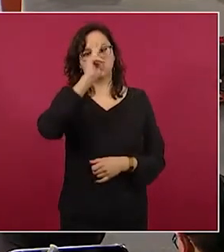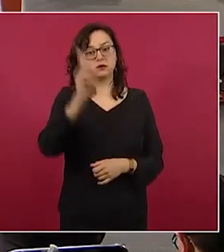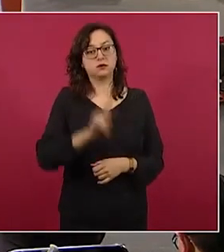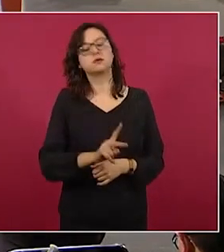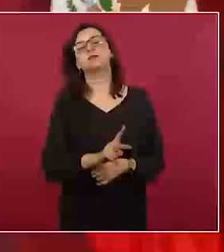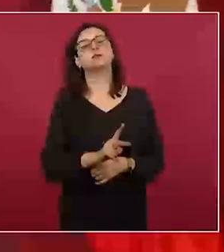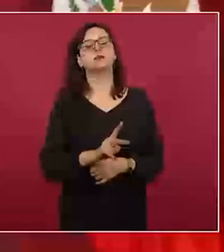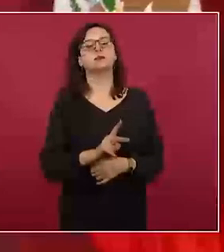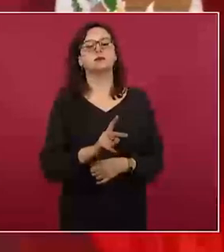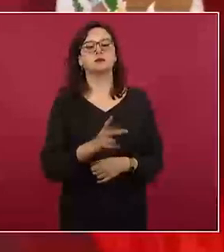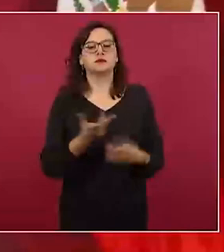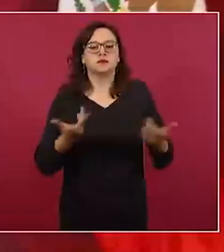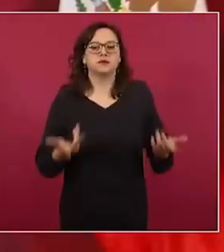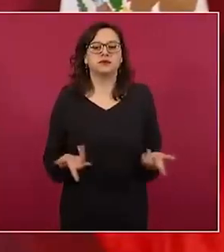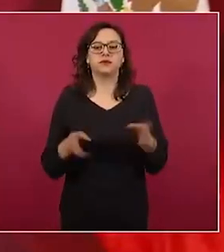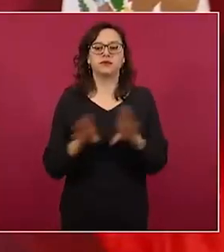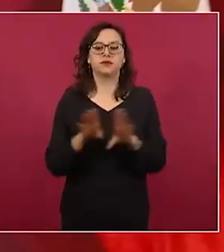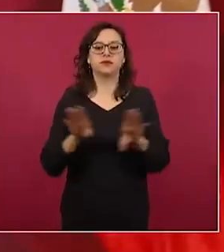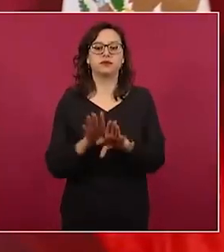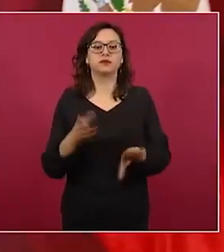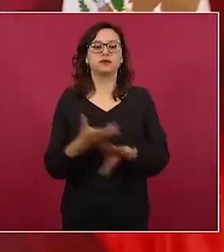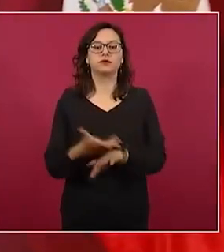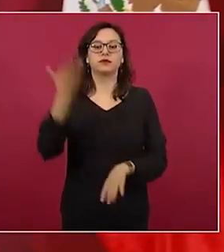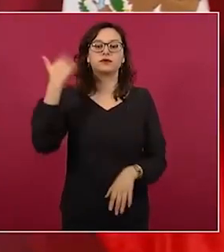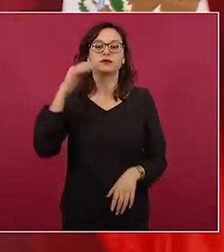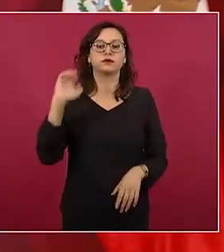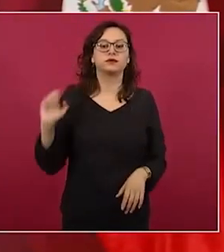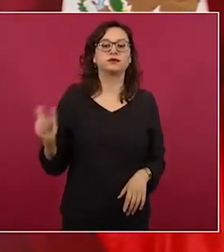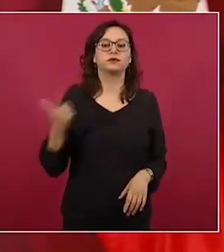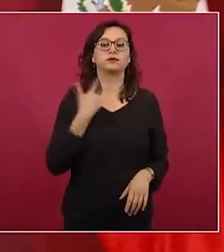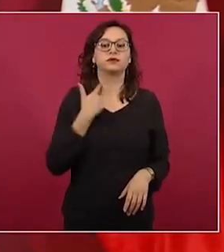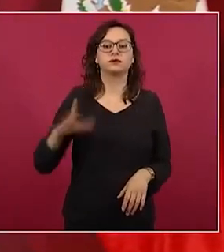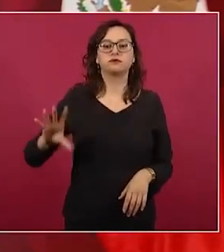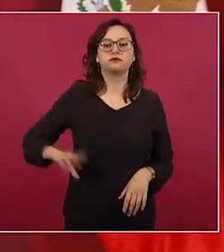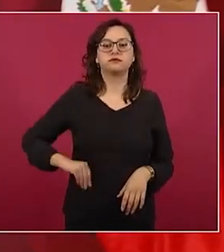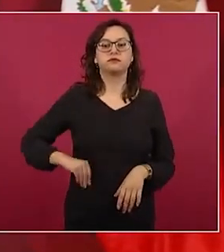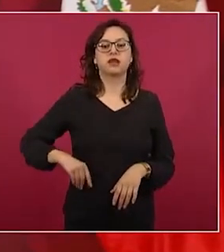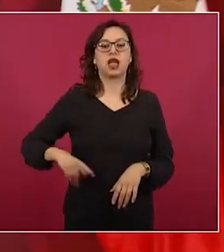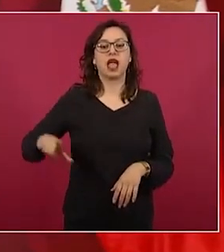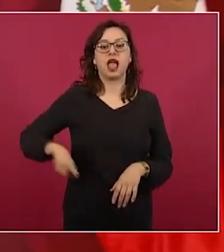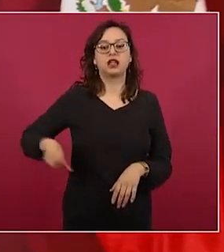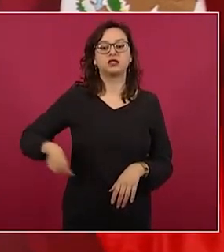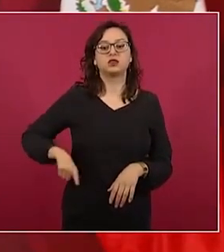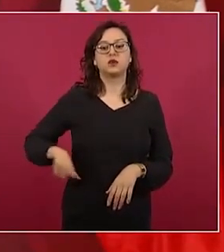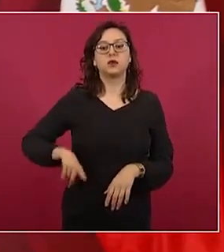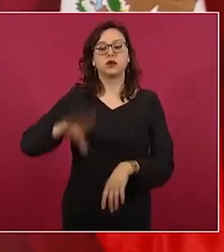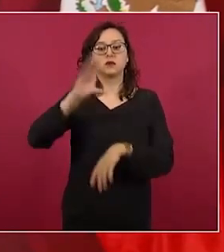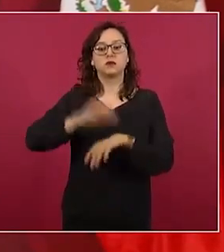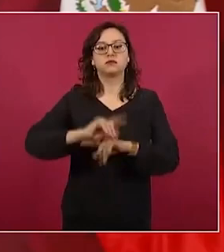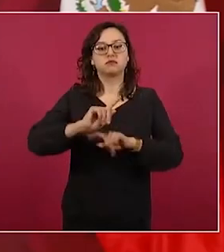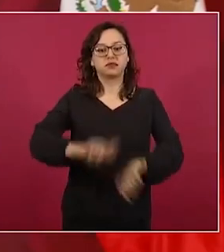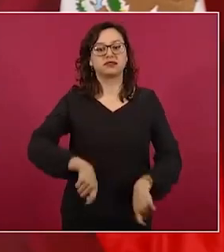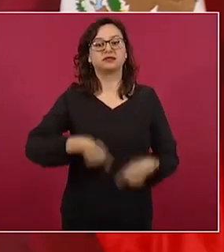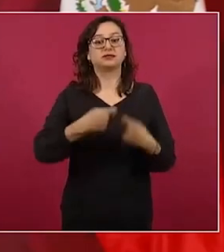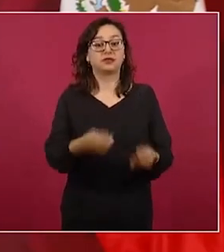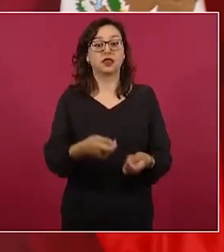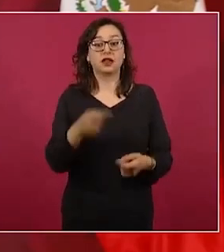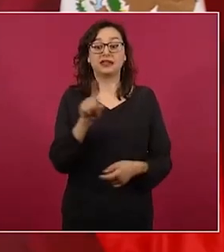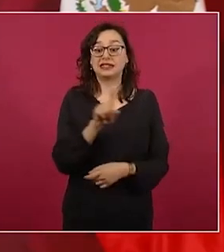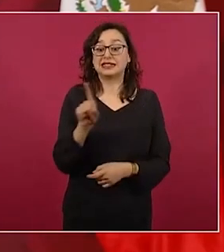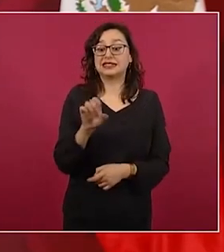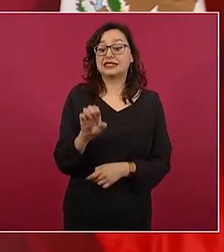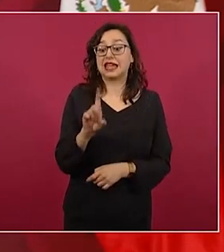permisos, recibió los permisos desde el gobierno de Cedillo. Antes de terminar